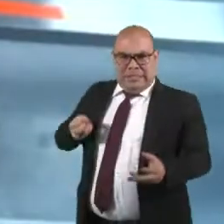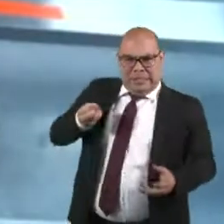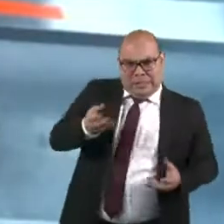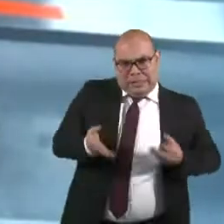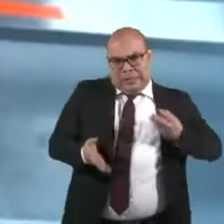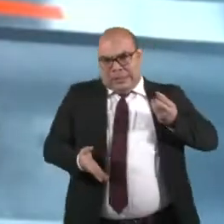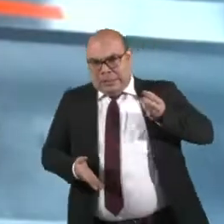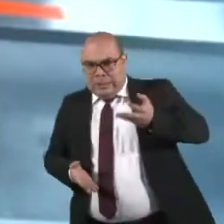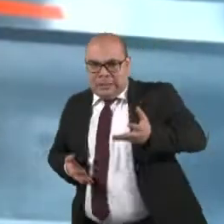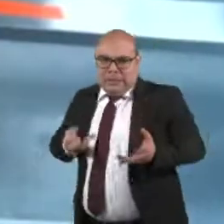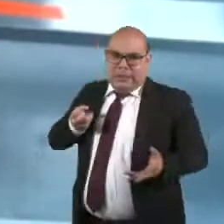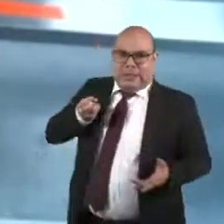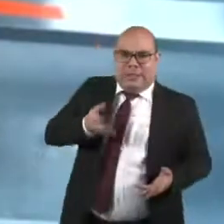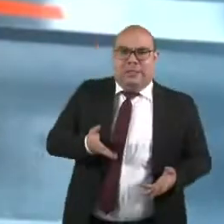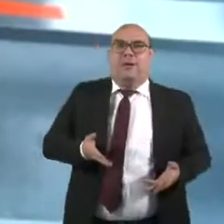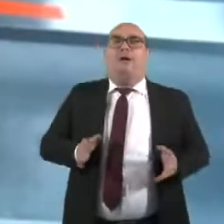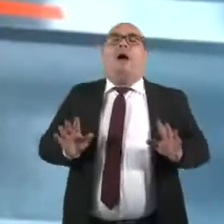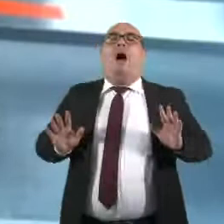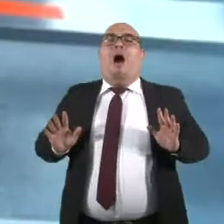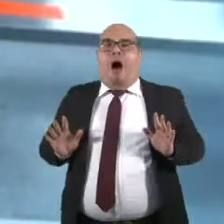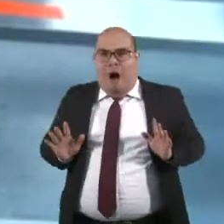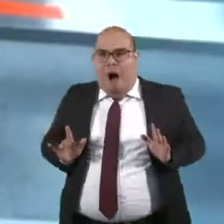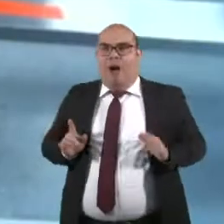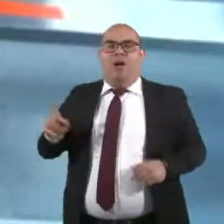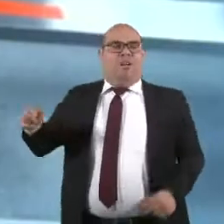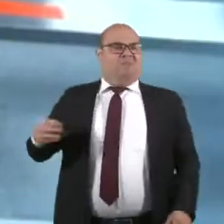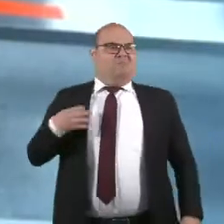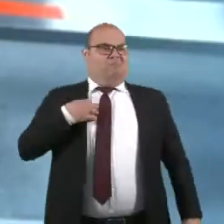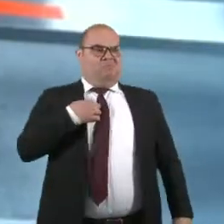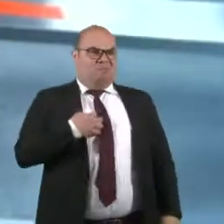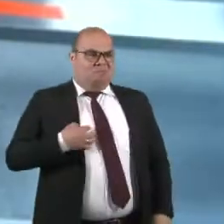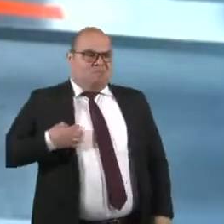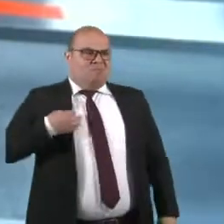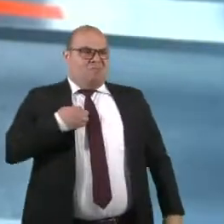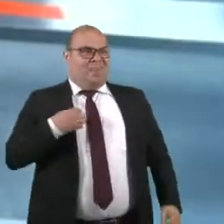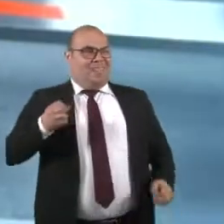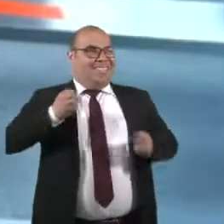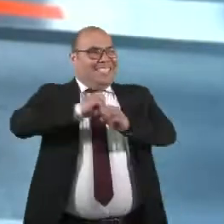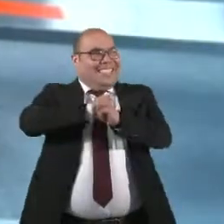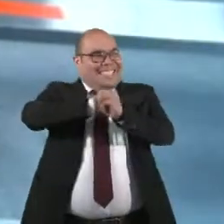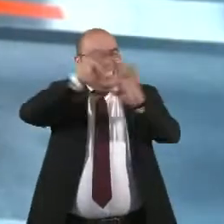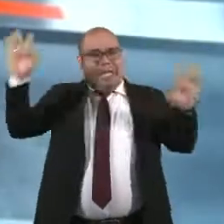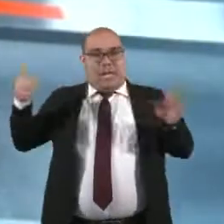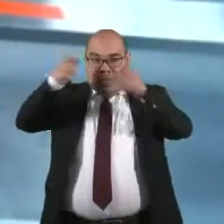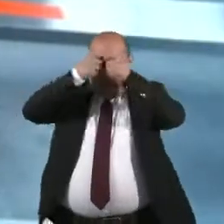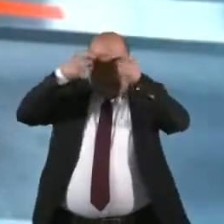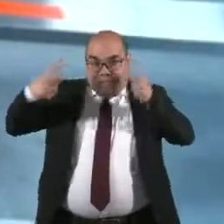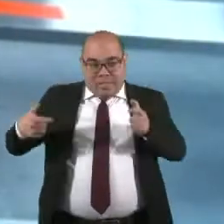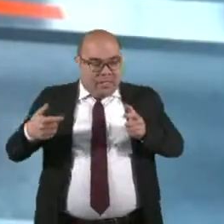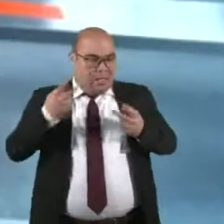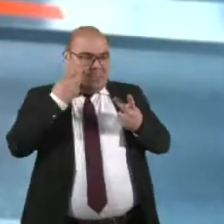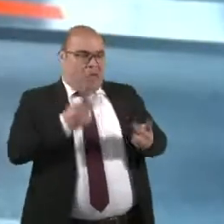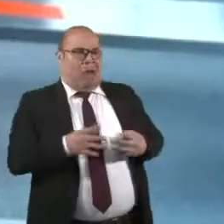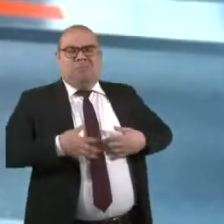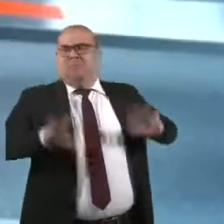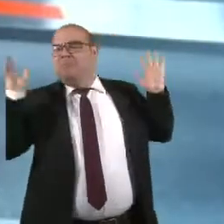plasmado muchas de ellas no han sido esclarecidas cuando el Estado es juez y parte.